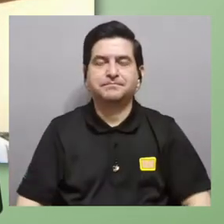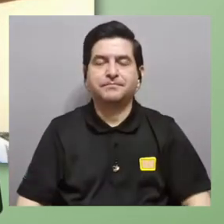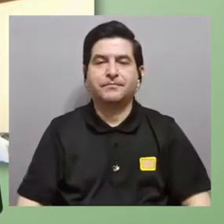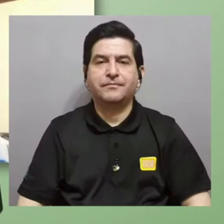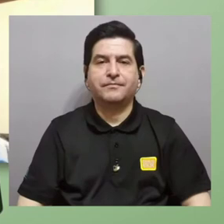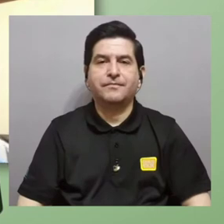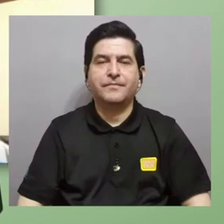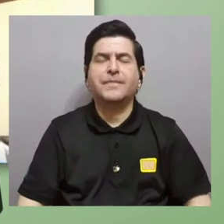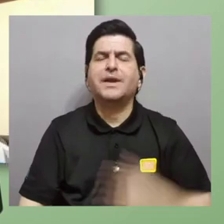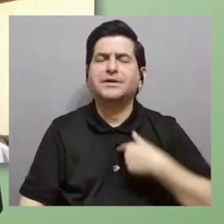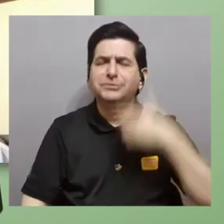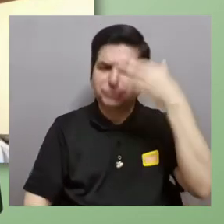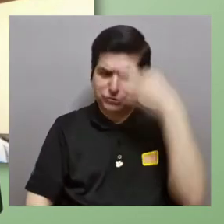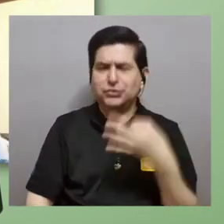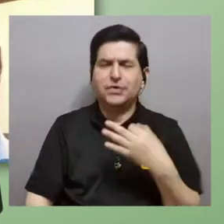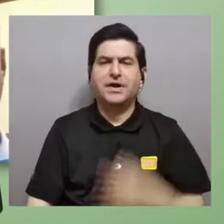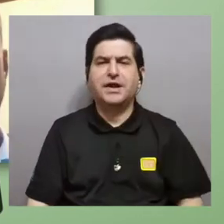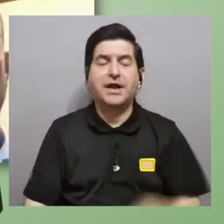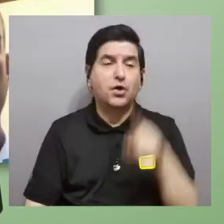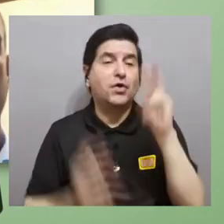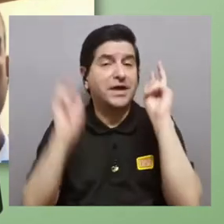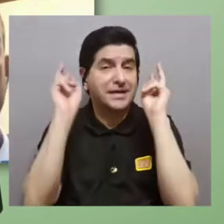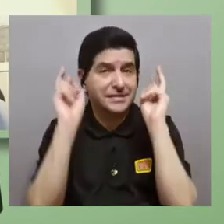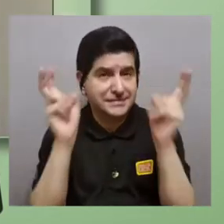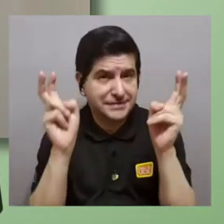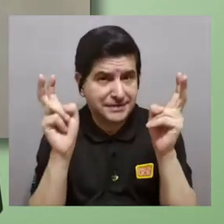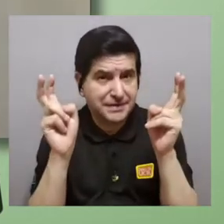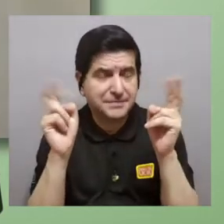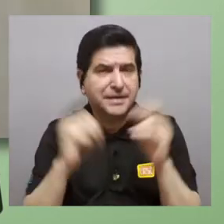sí yo creo Sebastián que ese es un tema